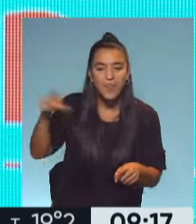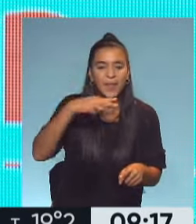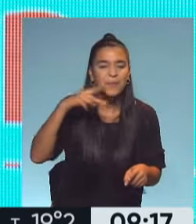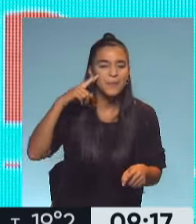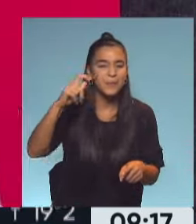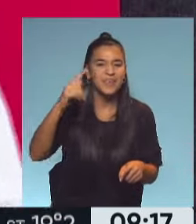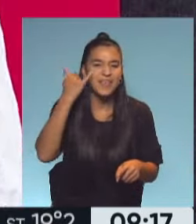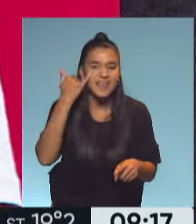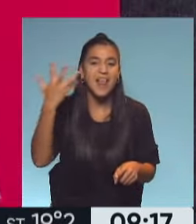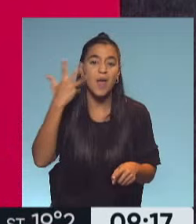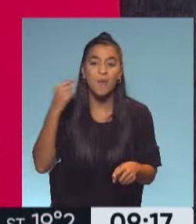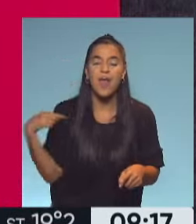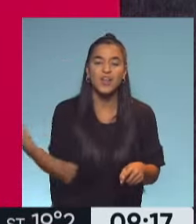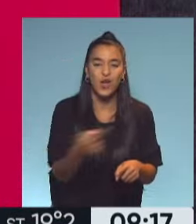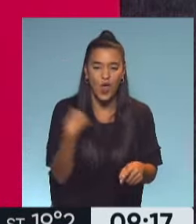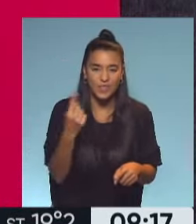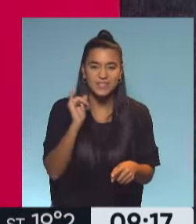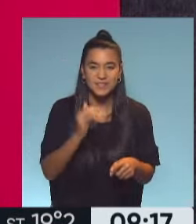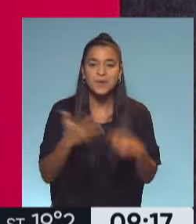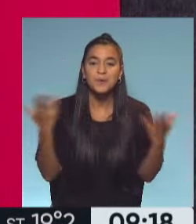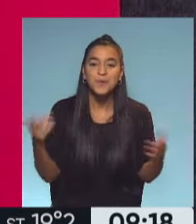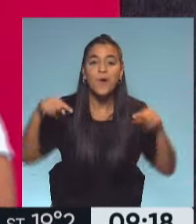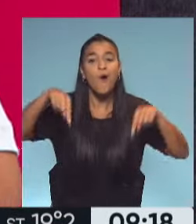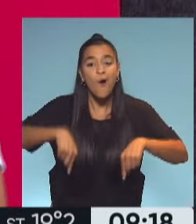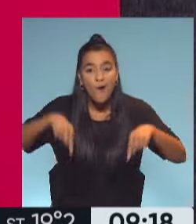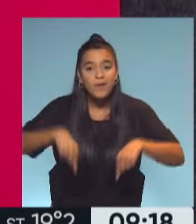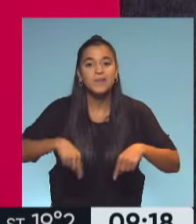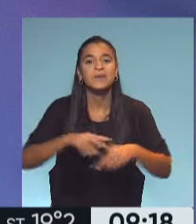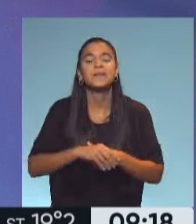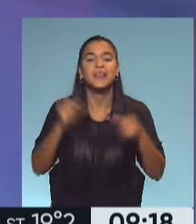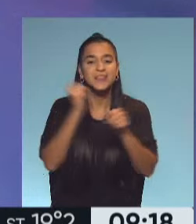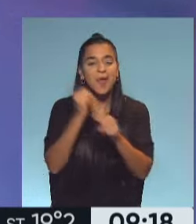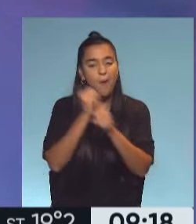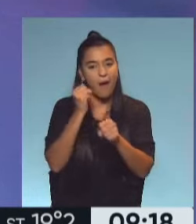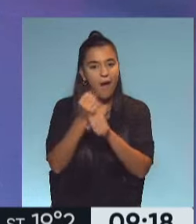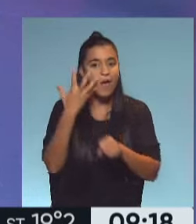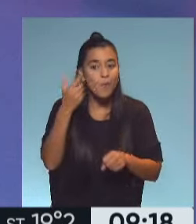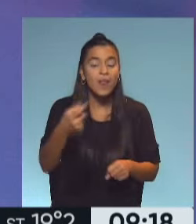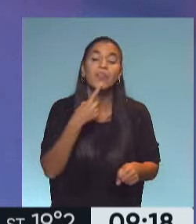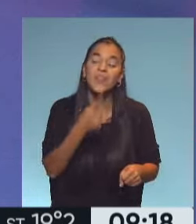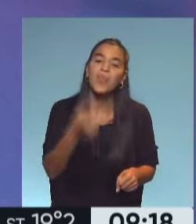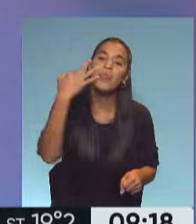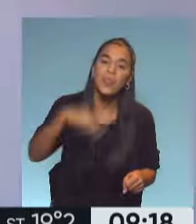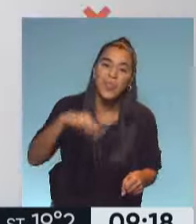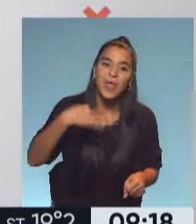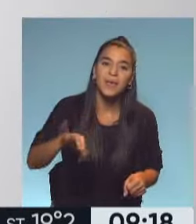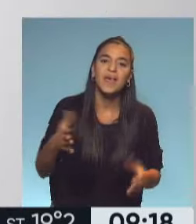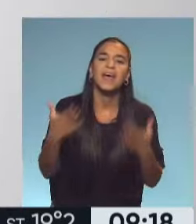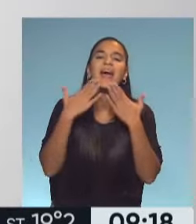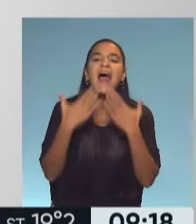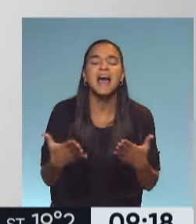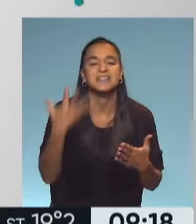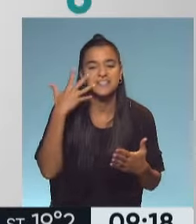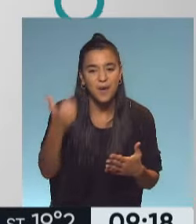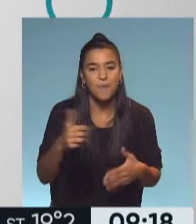abuela de los argentinos. Más o menos. Sí. Entonces, hoy la puse a trabajar a la abuela, le dije que tenía que